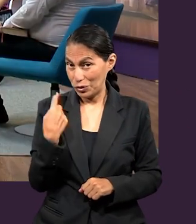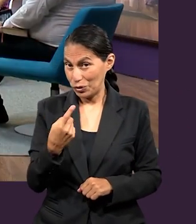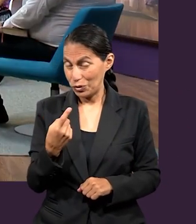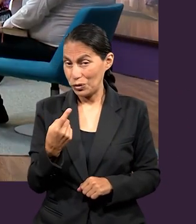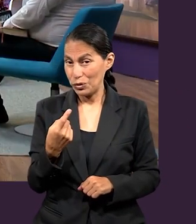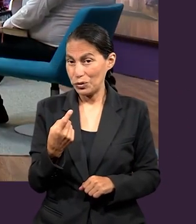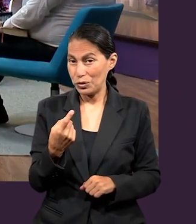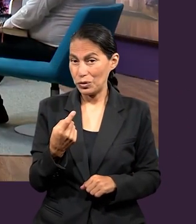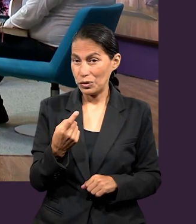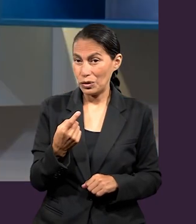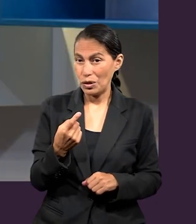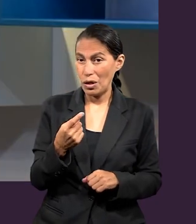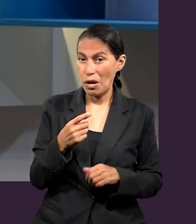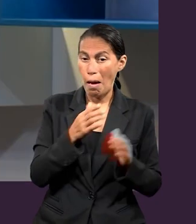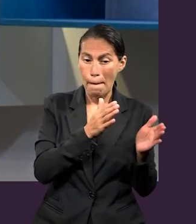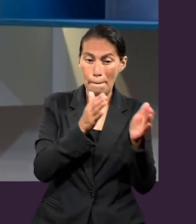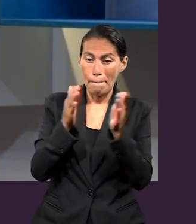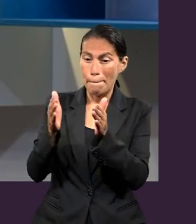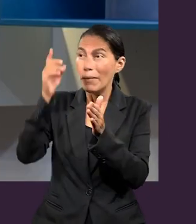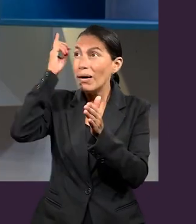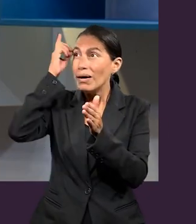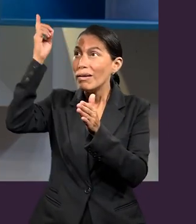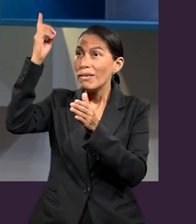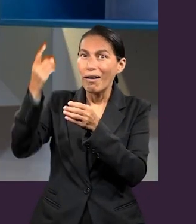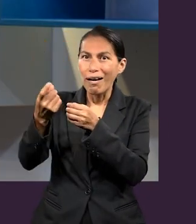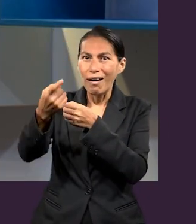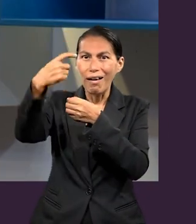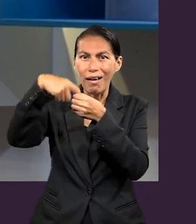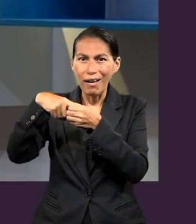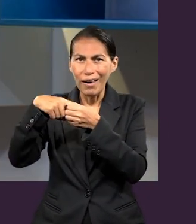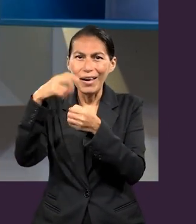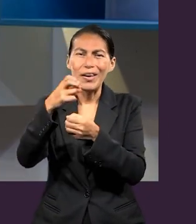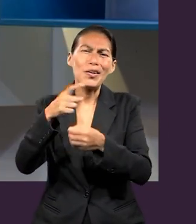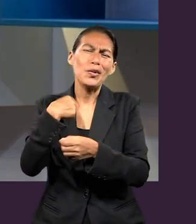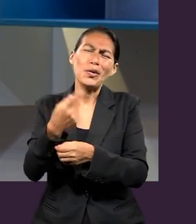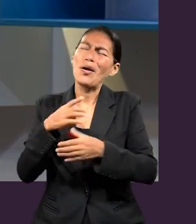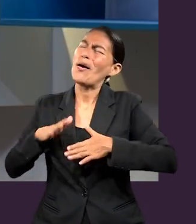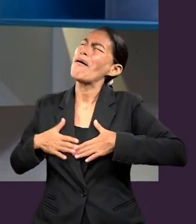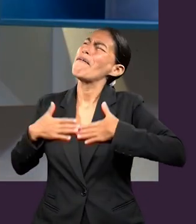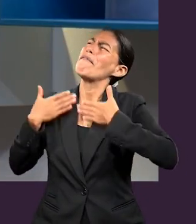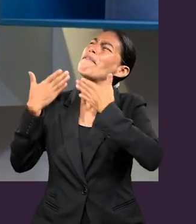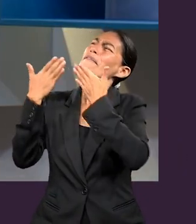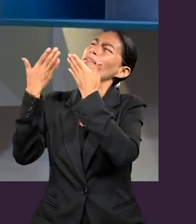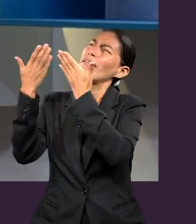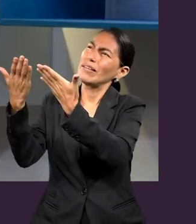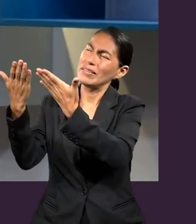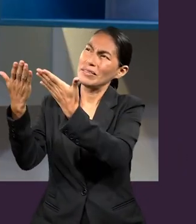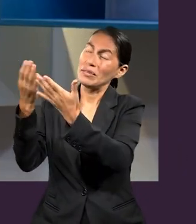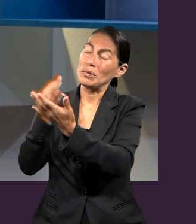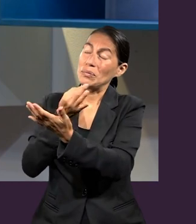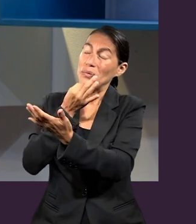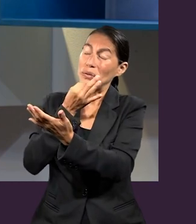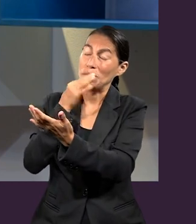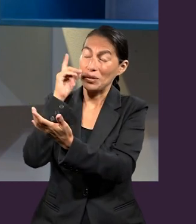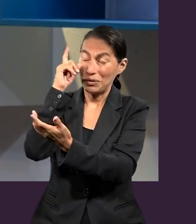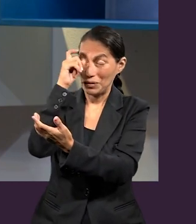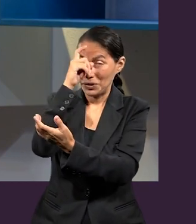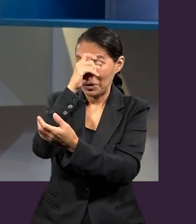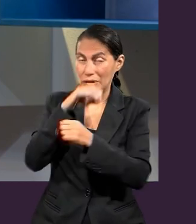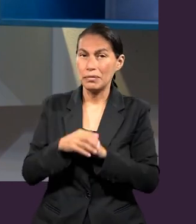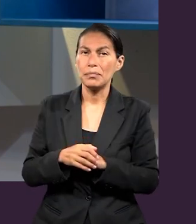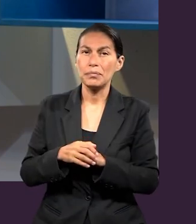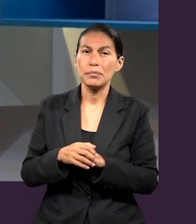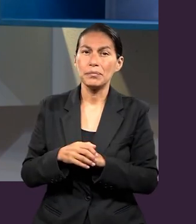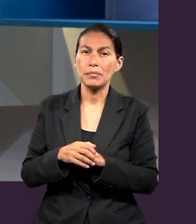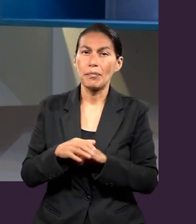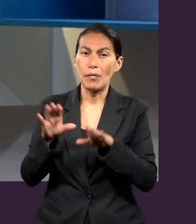formamos parte de un plan divino, tenemos la confianza de que los momentos adversos tienen un propósito